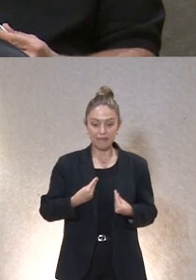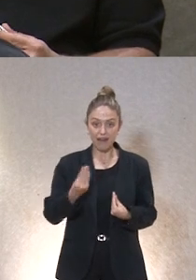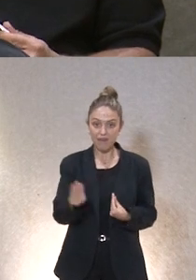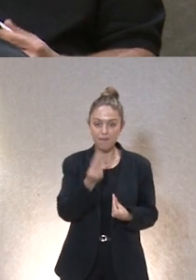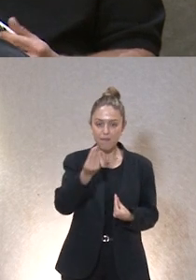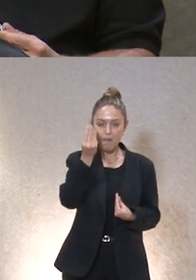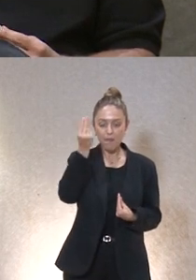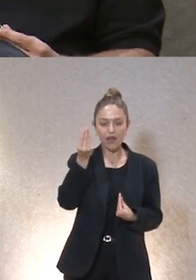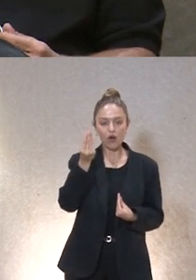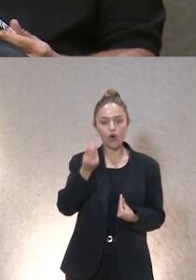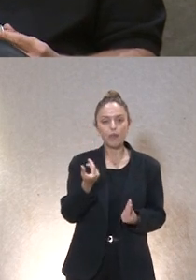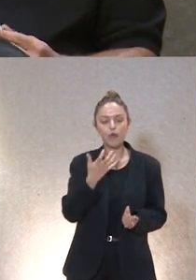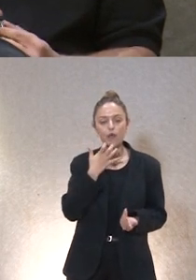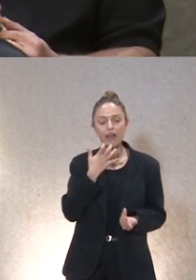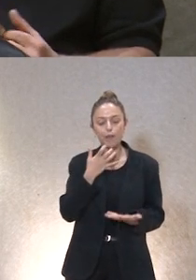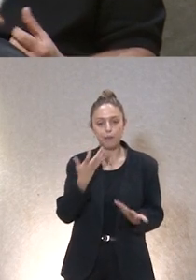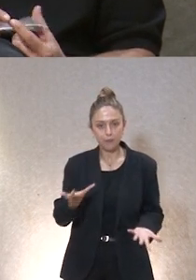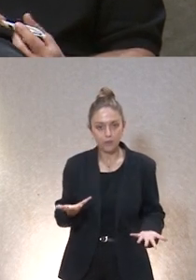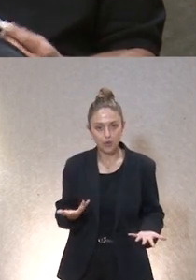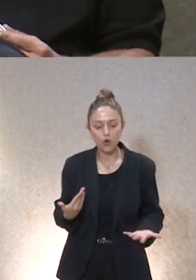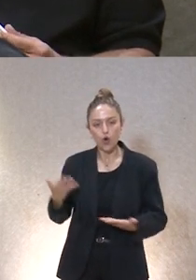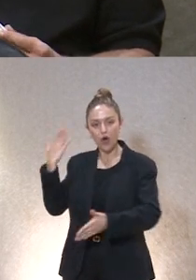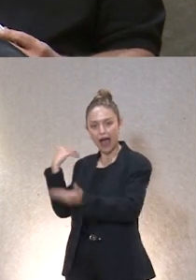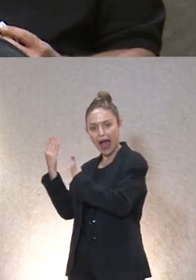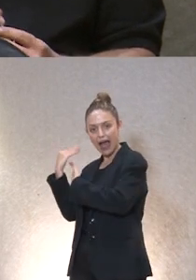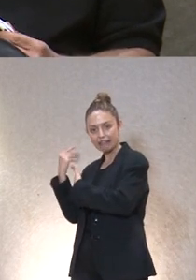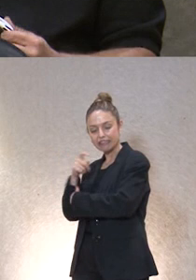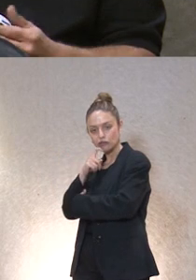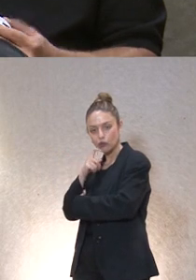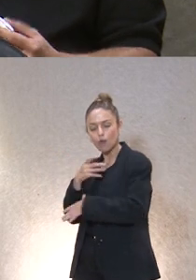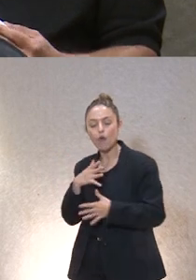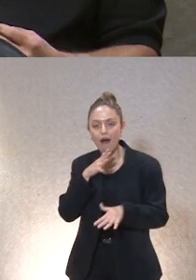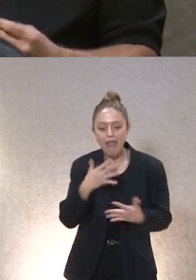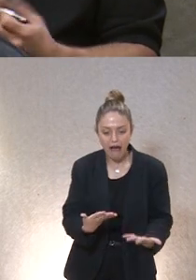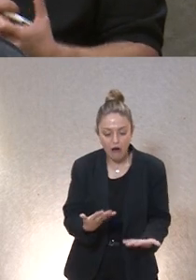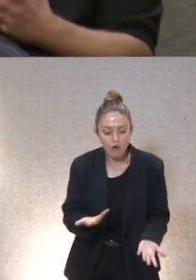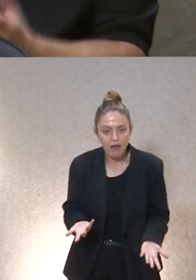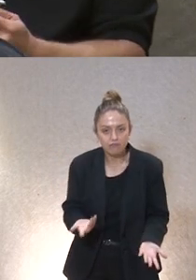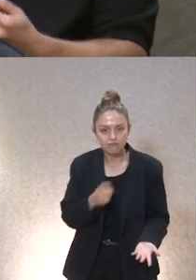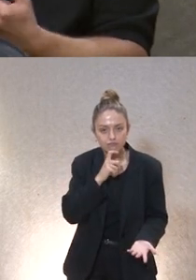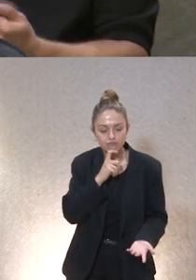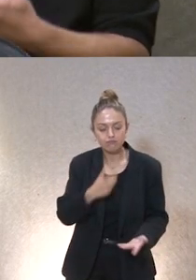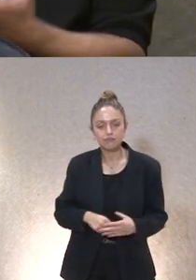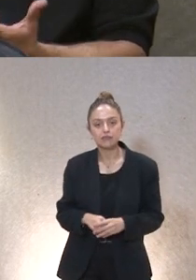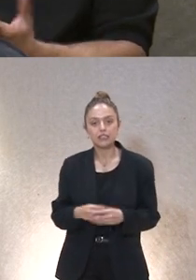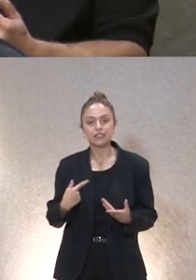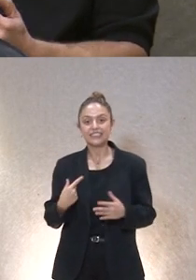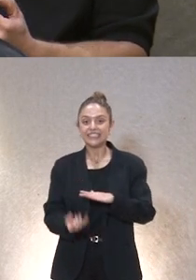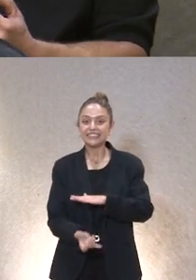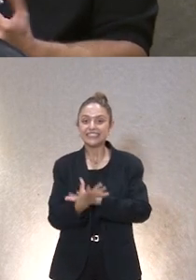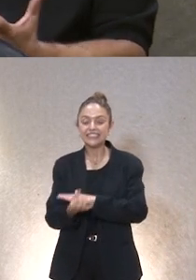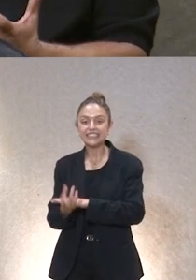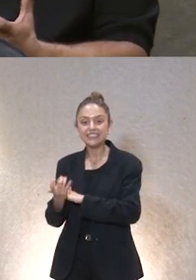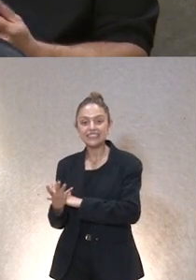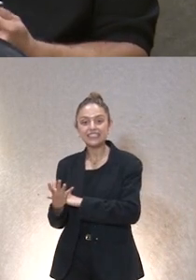y si nos puedes poner algún ejemplo mejor es decir ¿cómo era antes y cómo es después? bueno pues con este trabajo se han generado planes de